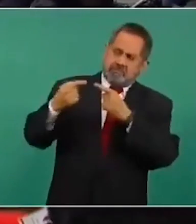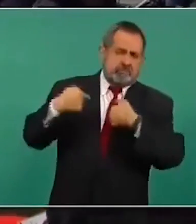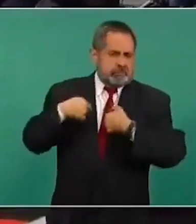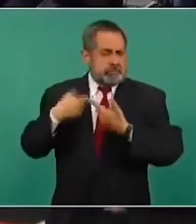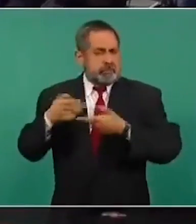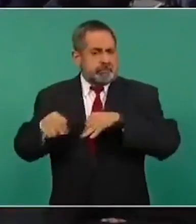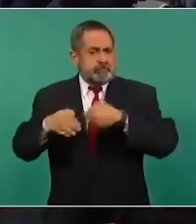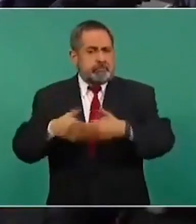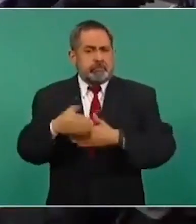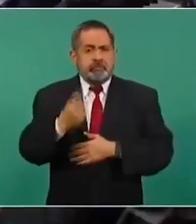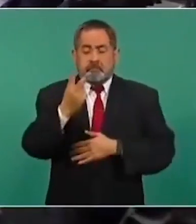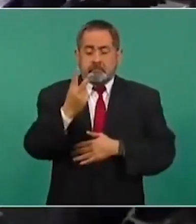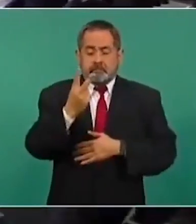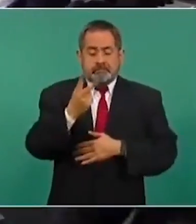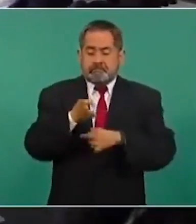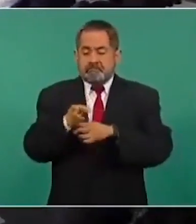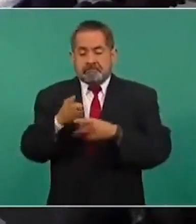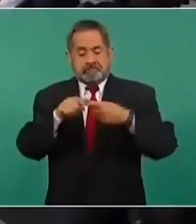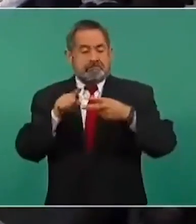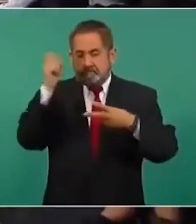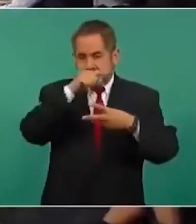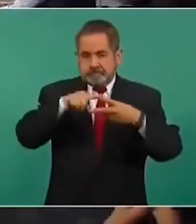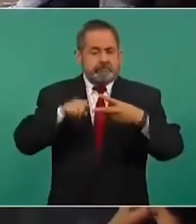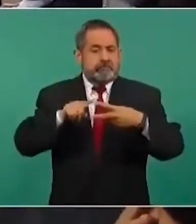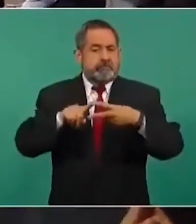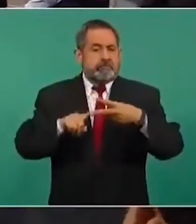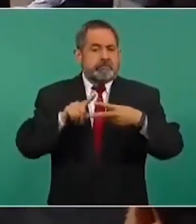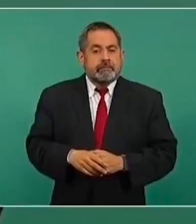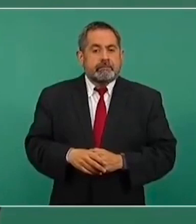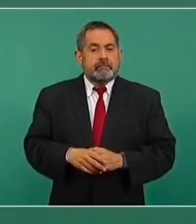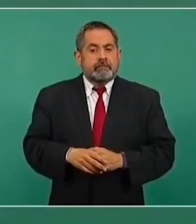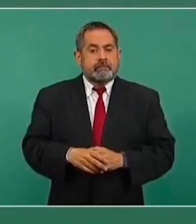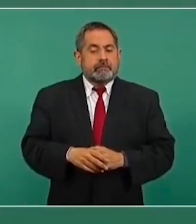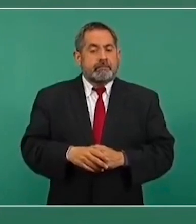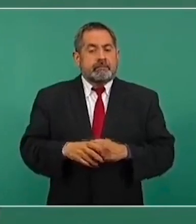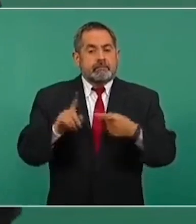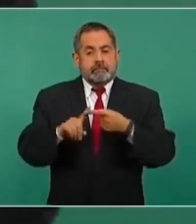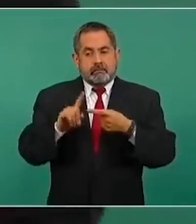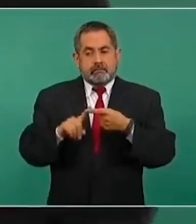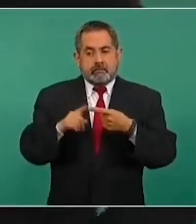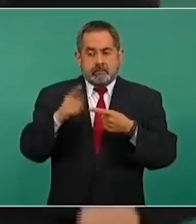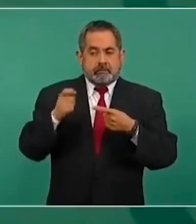difíciles y uno me afectó más que otro. Uno fue